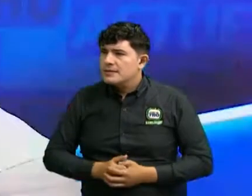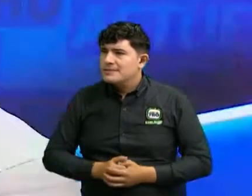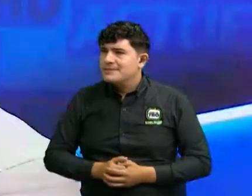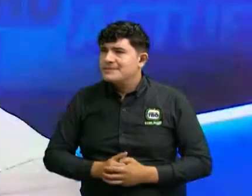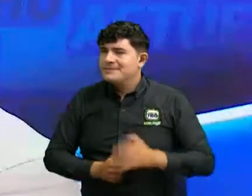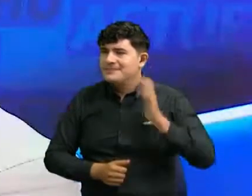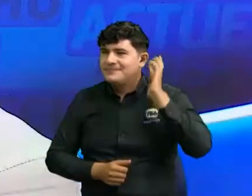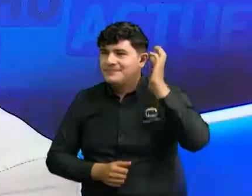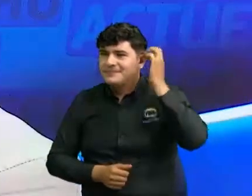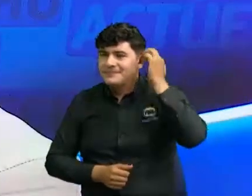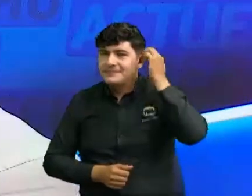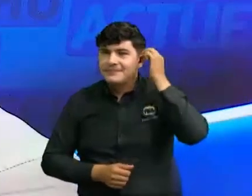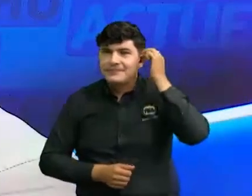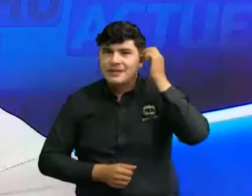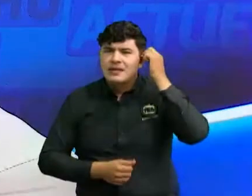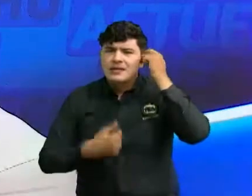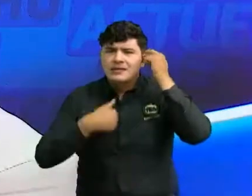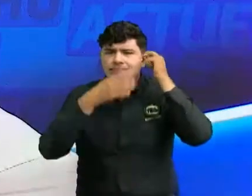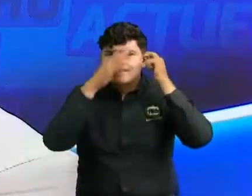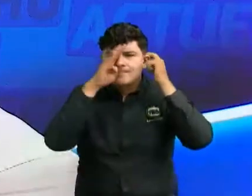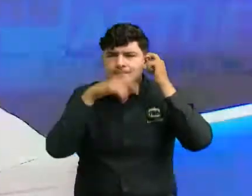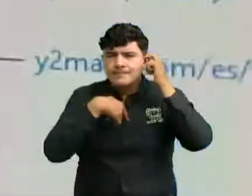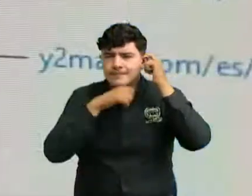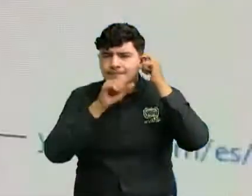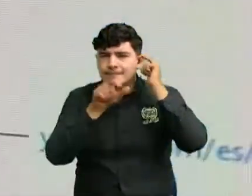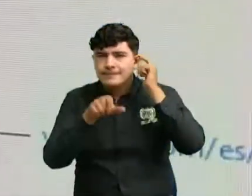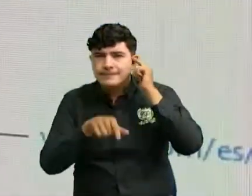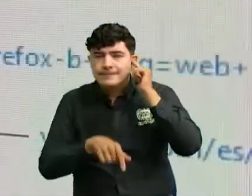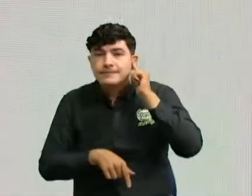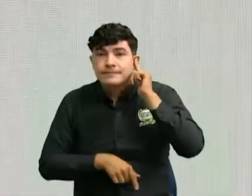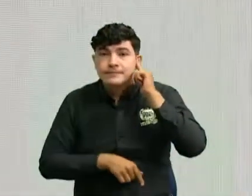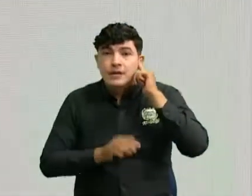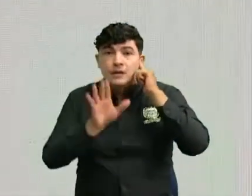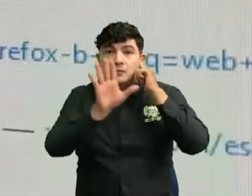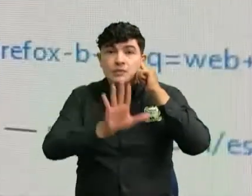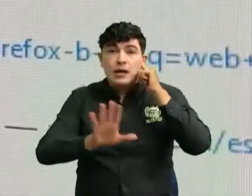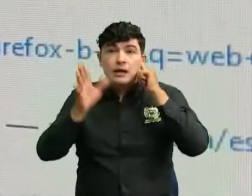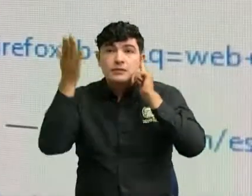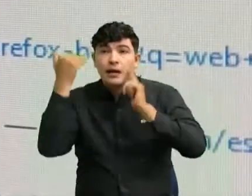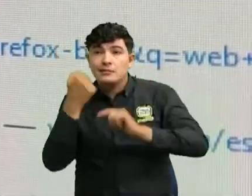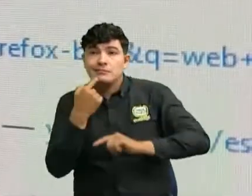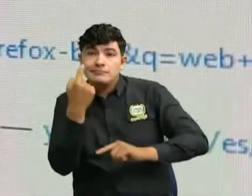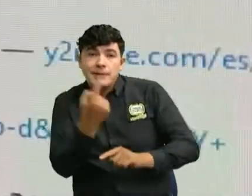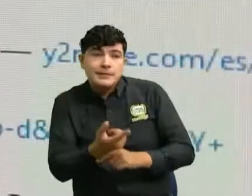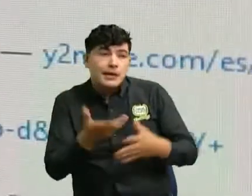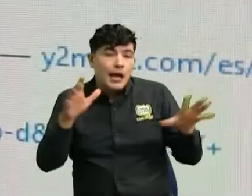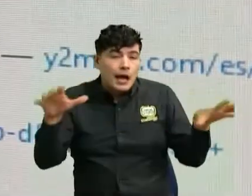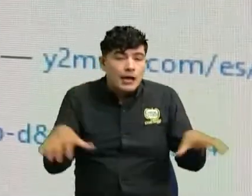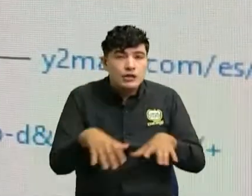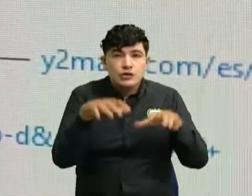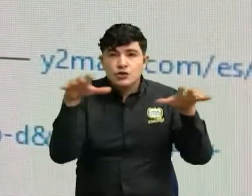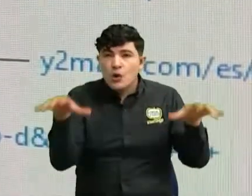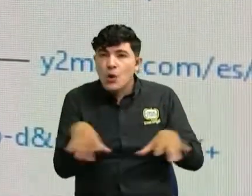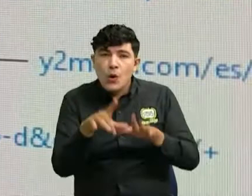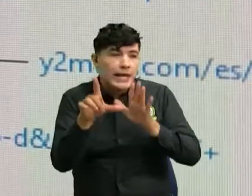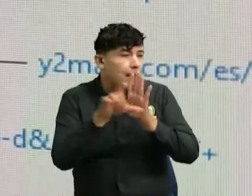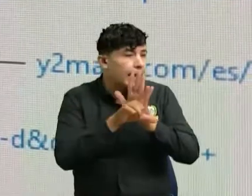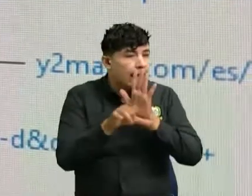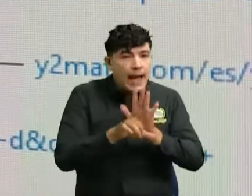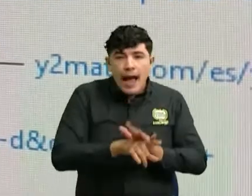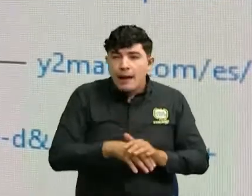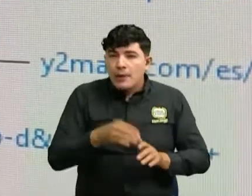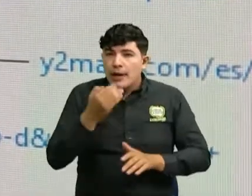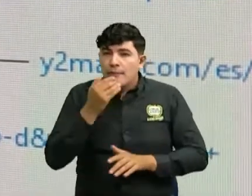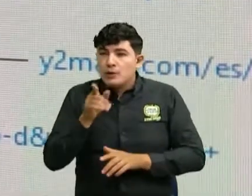Bueno, yo tengo una inquietud, porque ustedes muchas veces hablan de que los delitos son cometidos desde las cárceles,